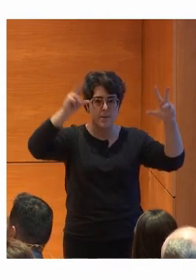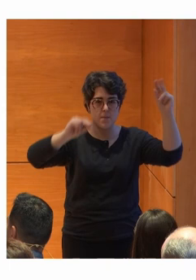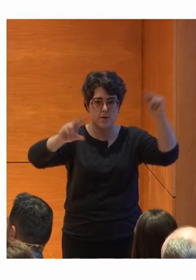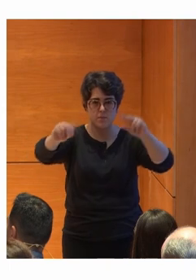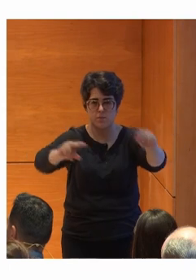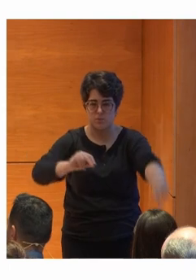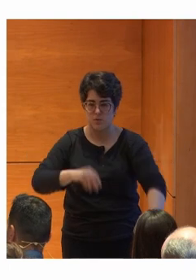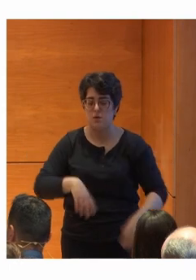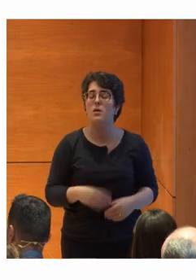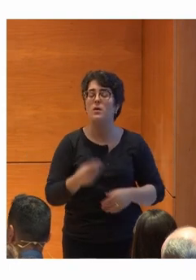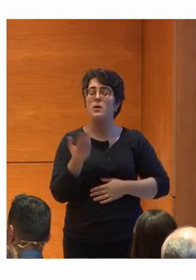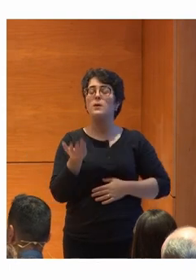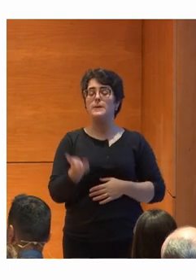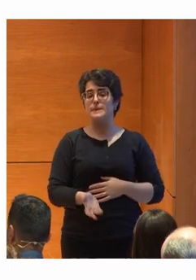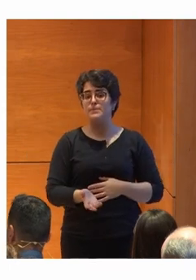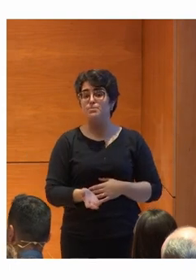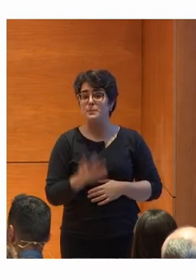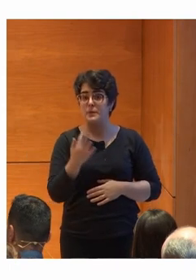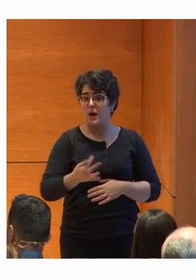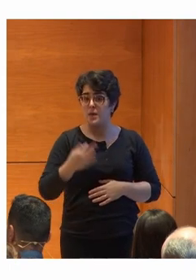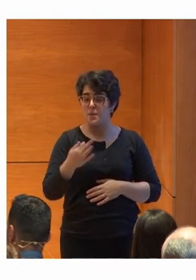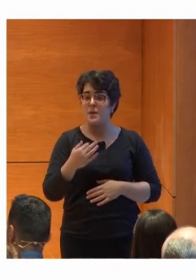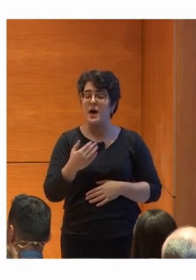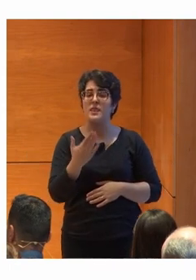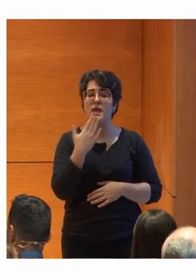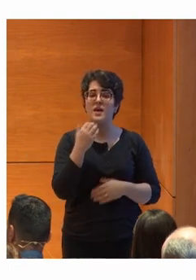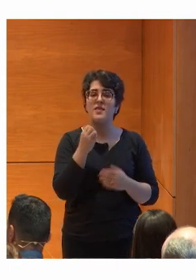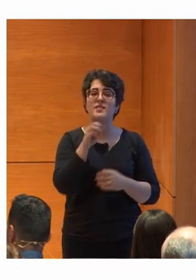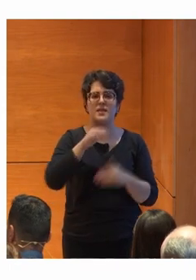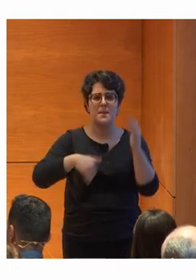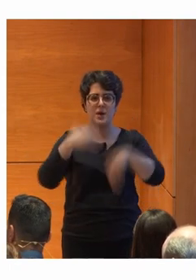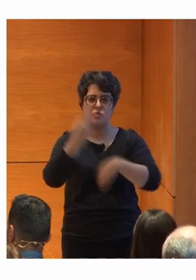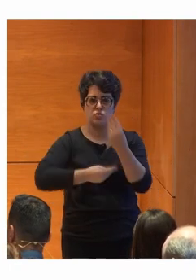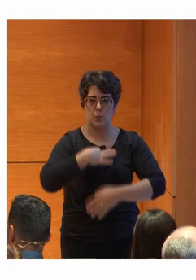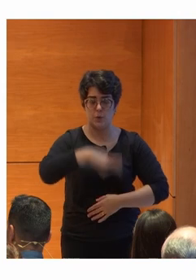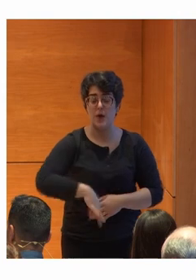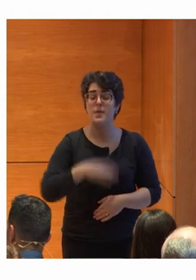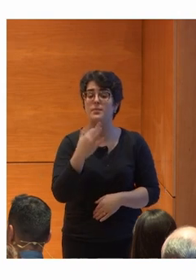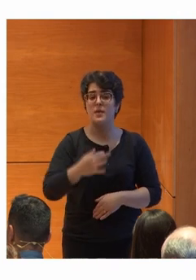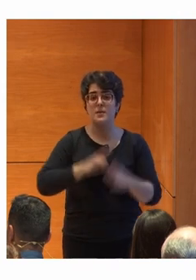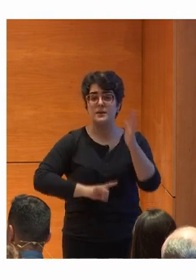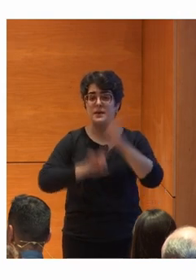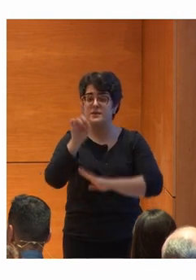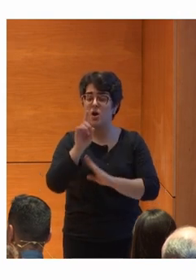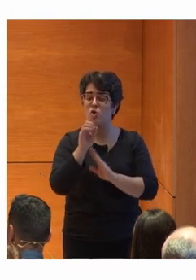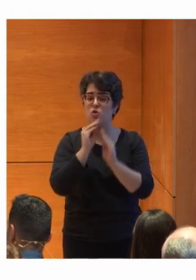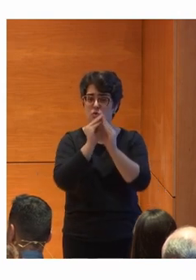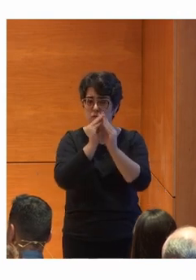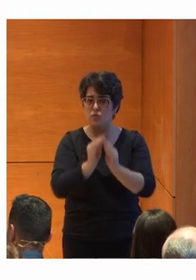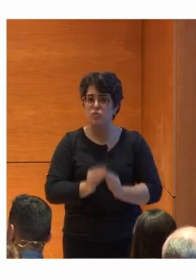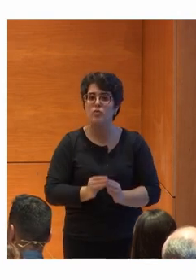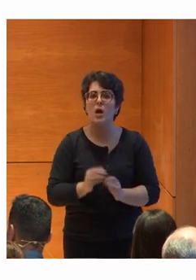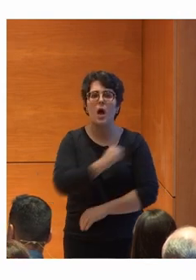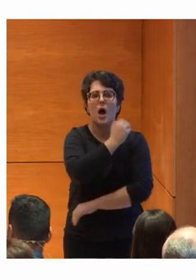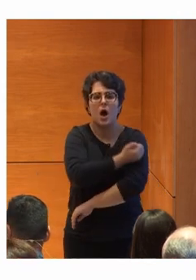cancelación activa de ruido. Y está indicada para mayores de 13 años. En el desarrollo contamos con el aval de la